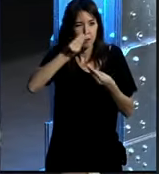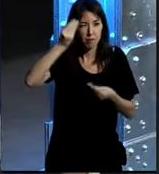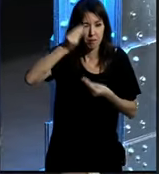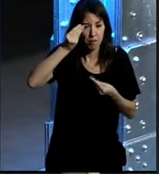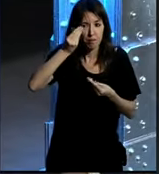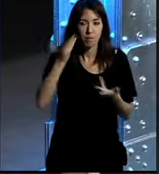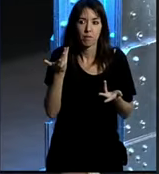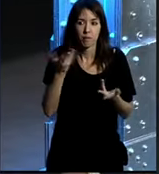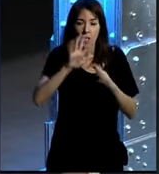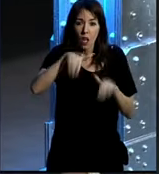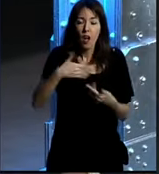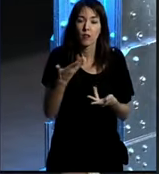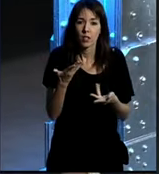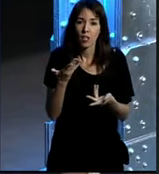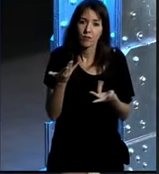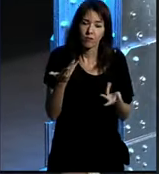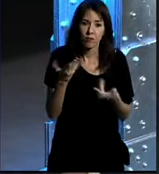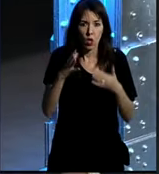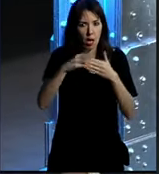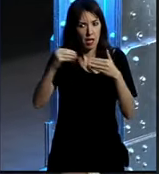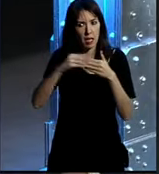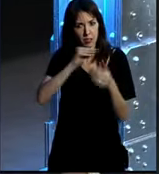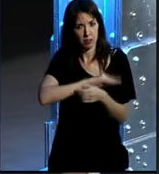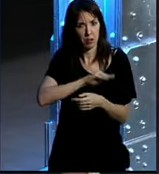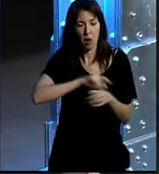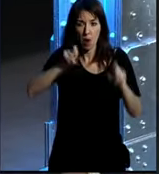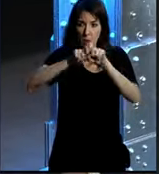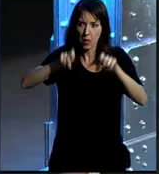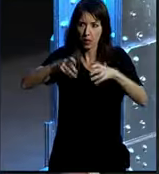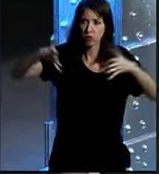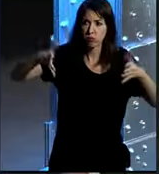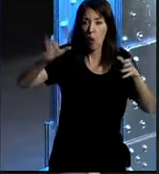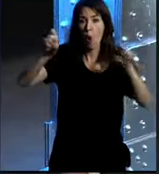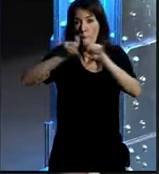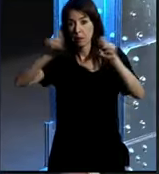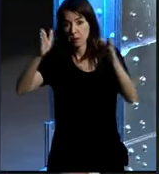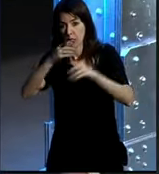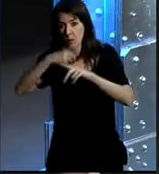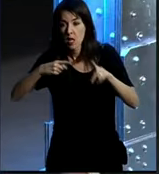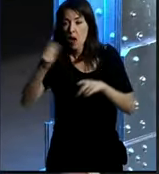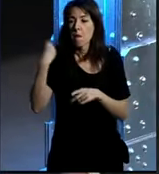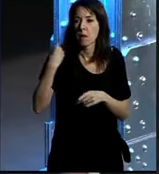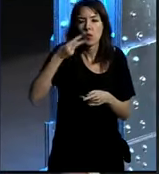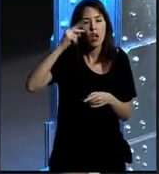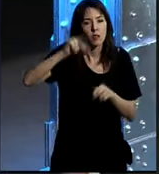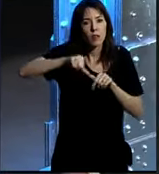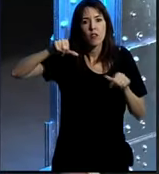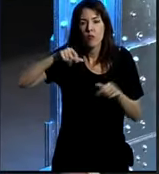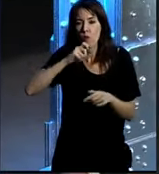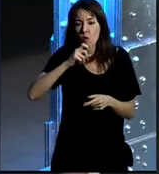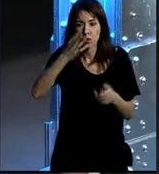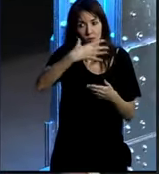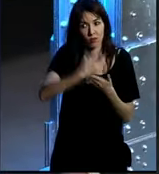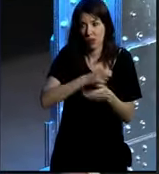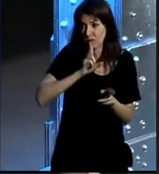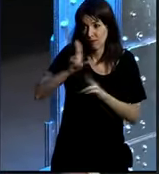vienen bastantes clientes nuestros grandes empresas o empresas pequeñas y medianas y nos preguntan un poco cuál ha sido nuestra experiencia y yo a